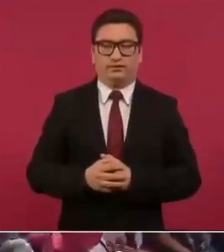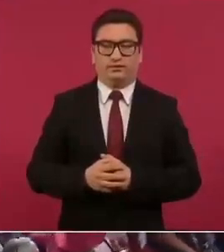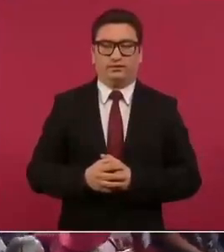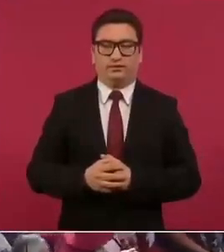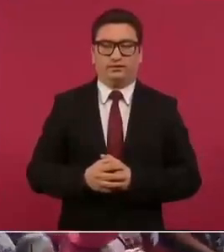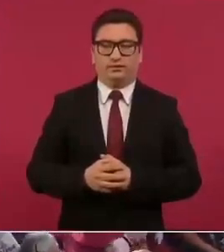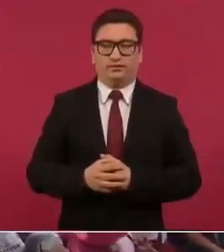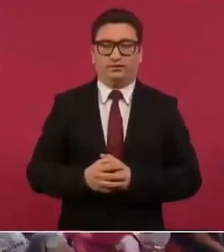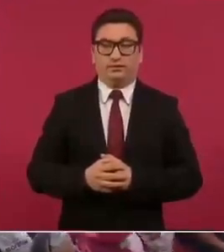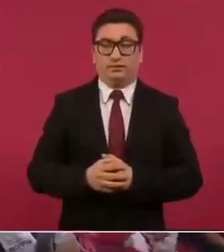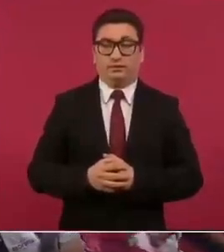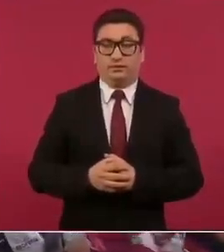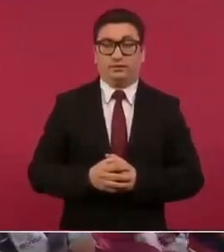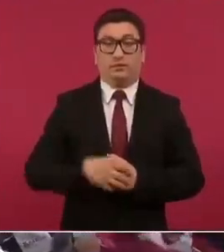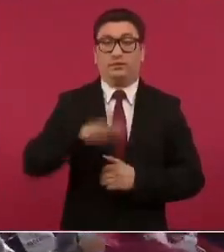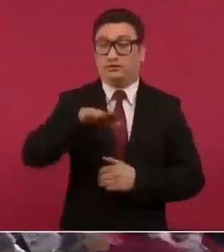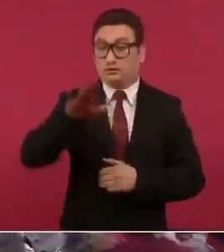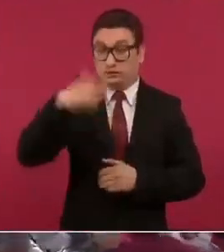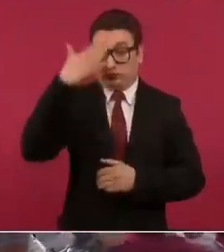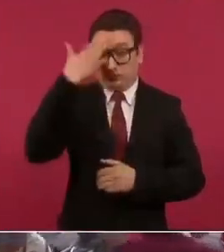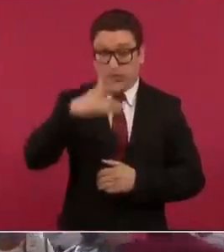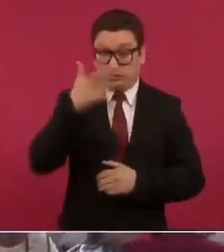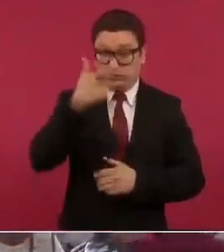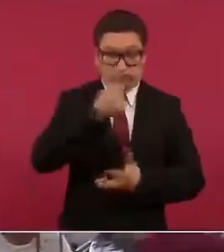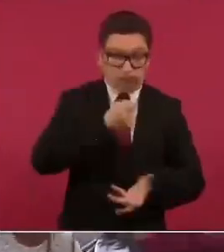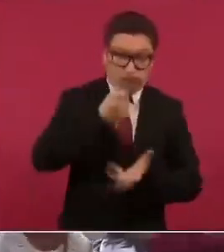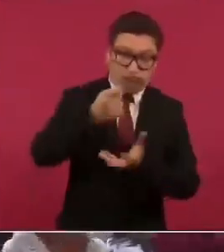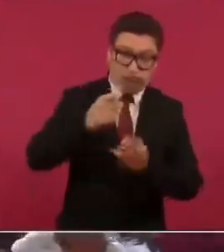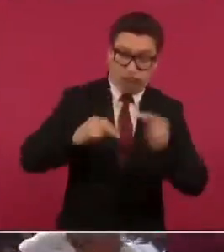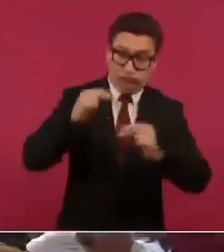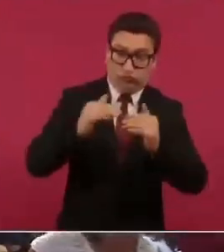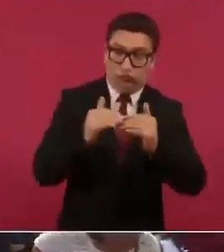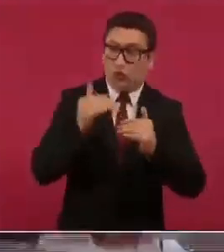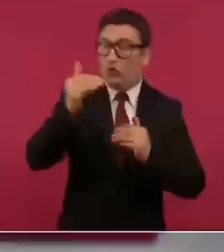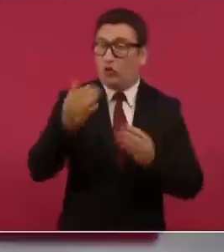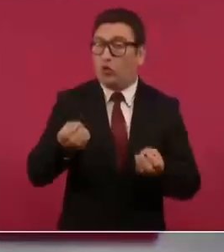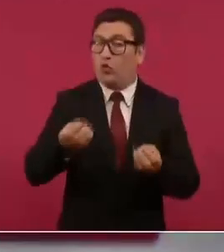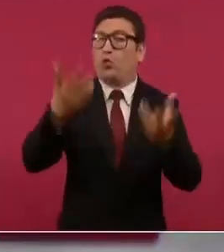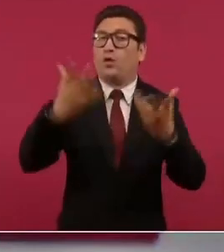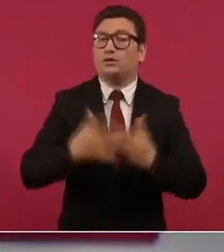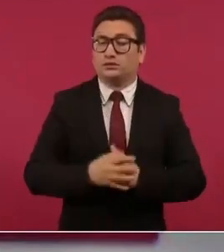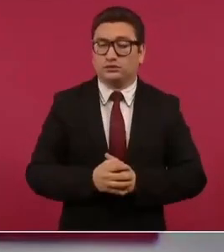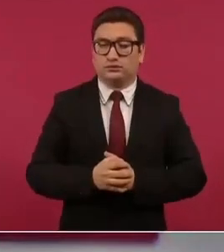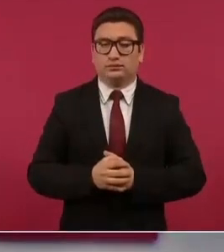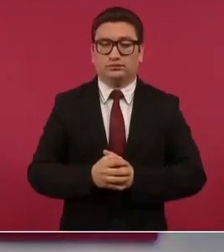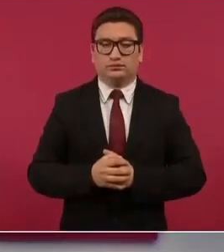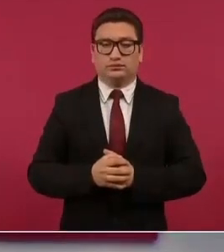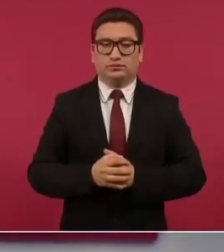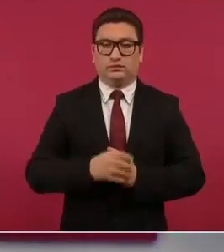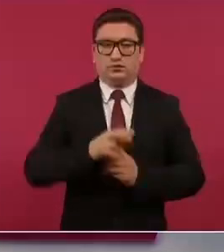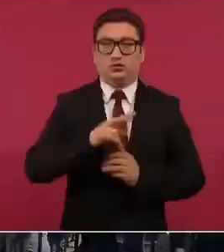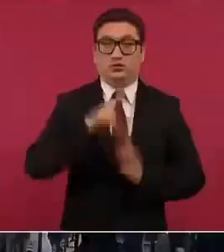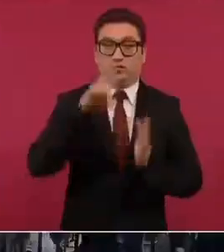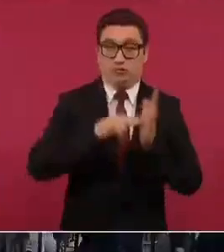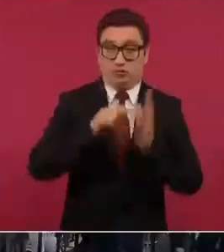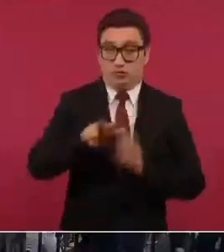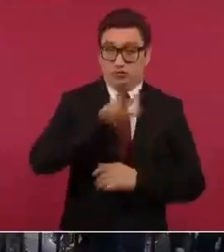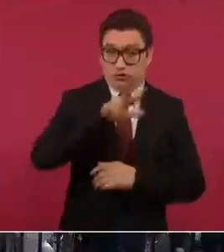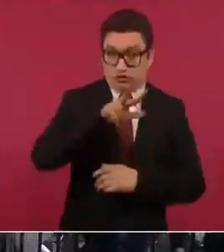¿saben cuánto ha aumentado el presupuesto público de 2018